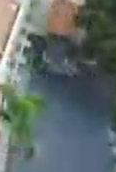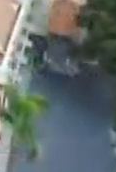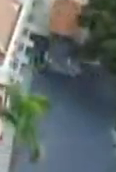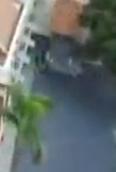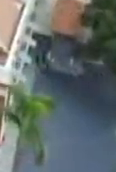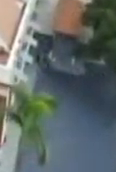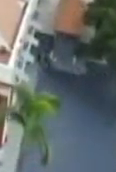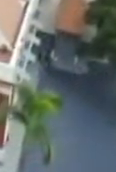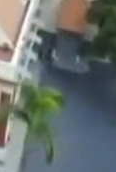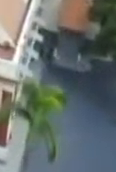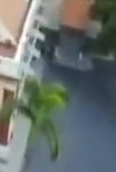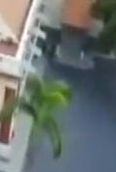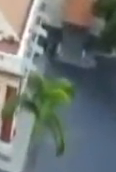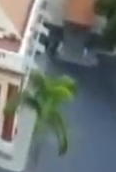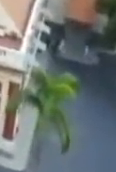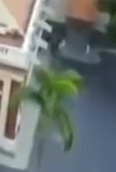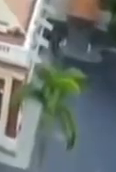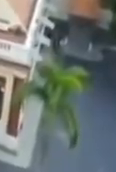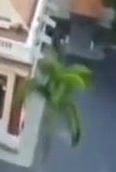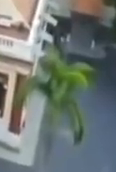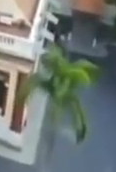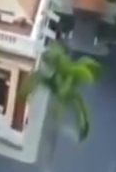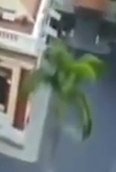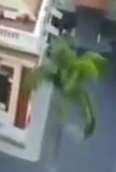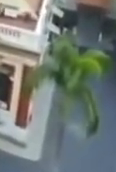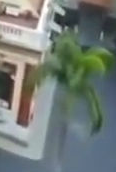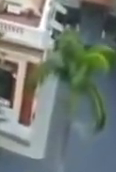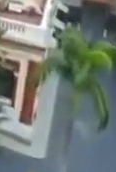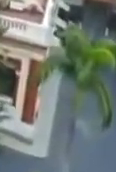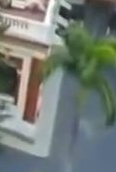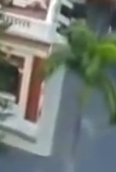con la actividad de esta